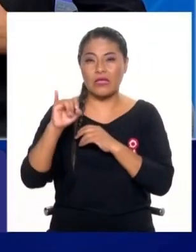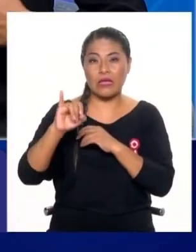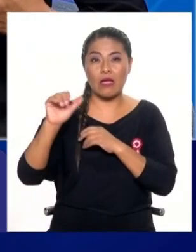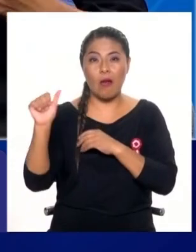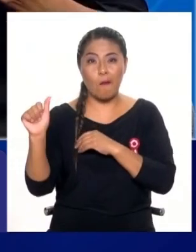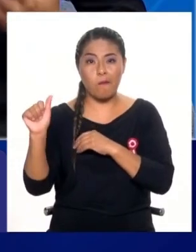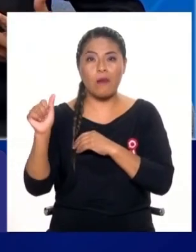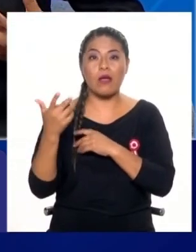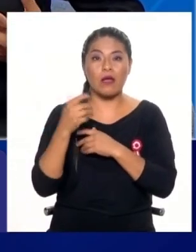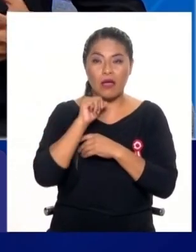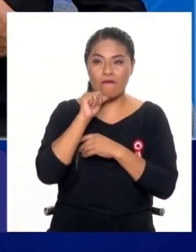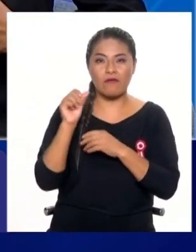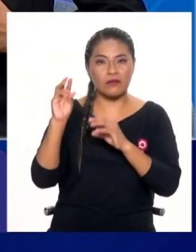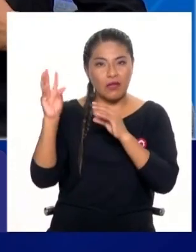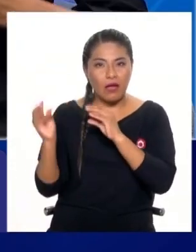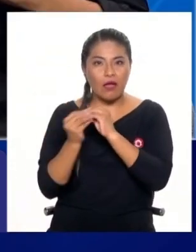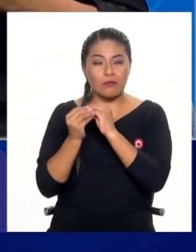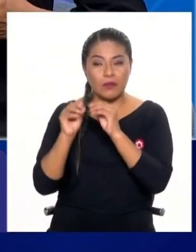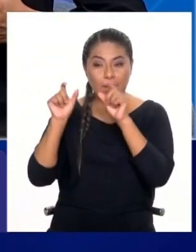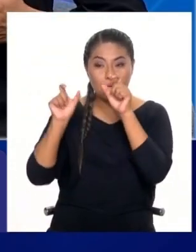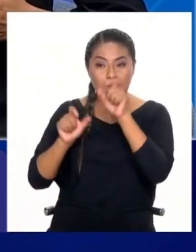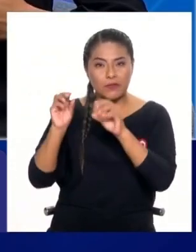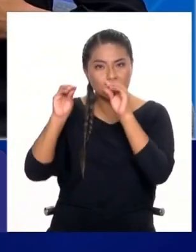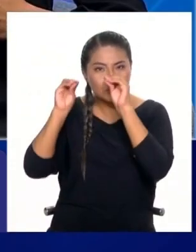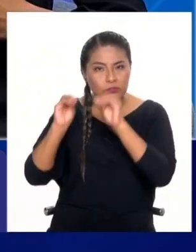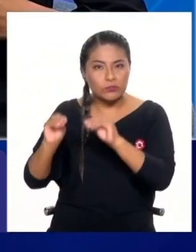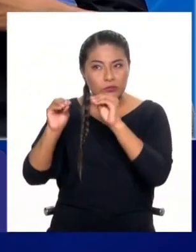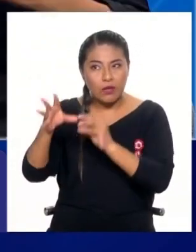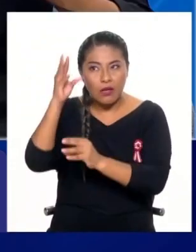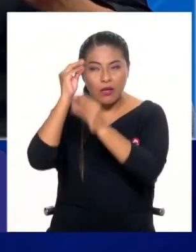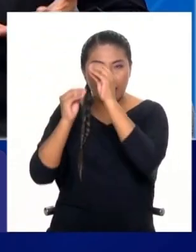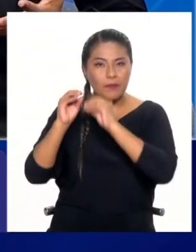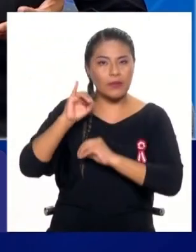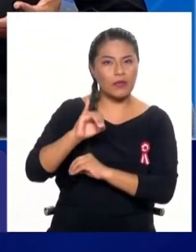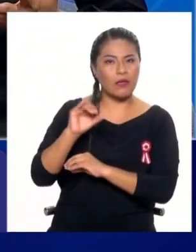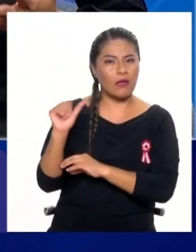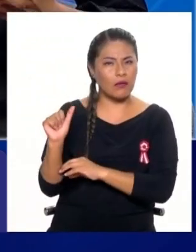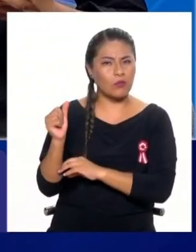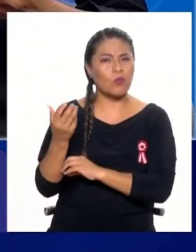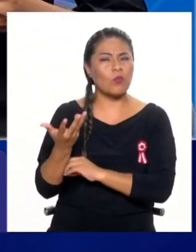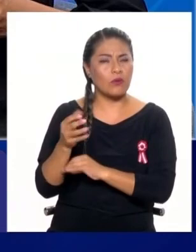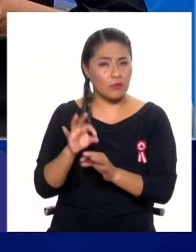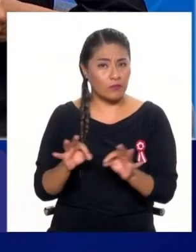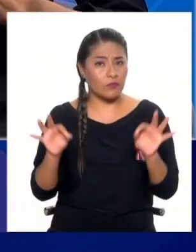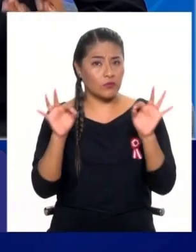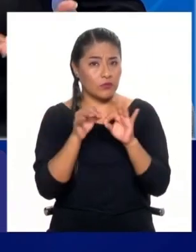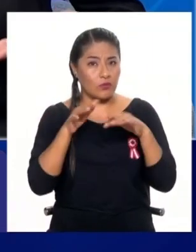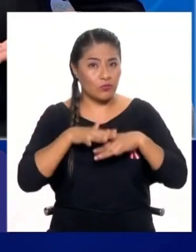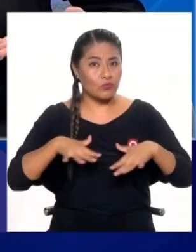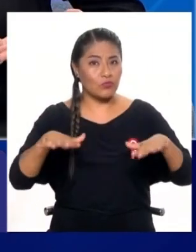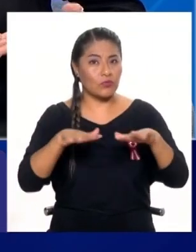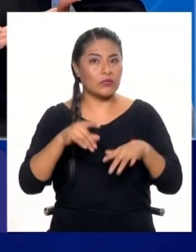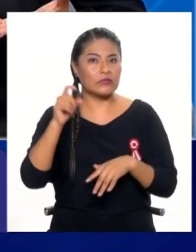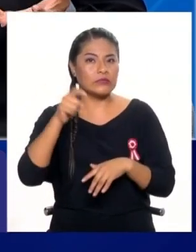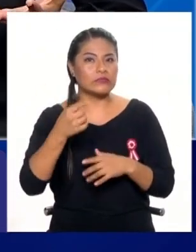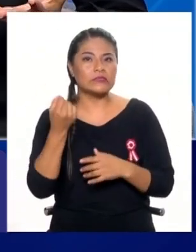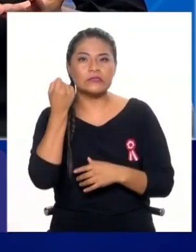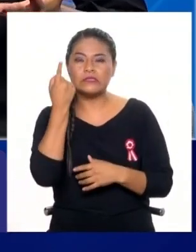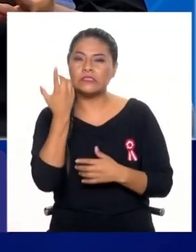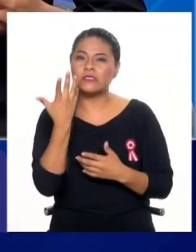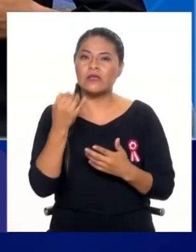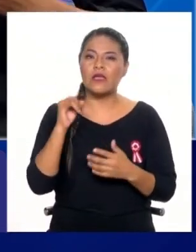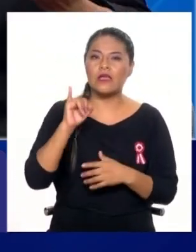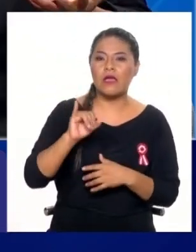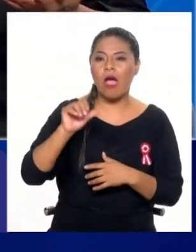de la alfabetización digital. ¿Cuán importante es que en el Perú la ciudadanía en general empiece a entender qué cosa es la inteligencia artificial? Porque